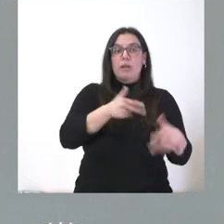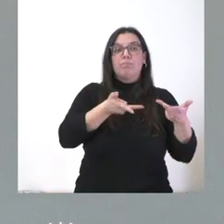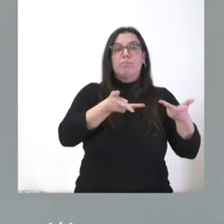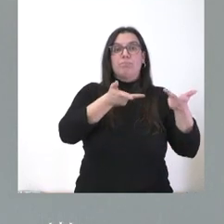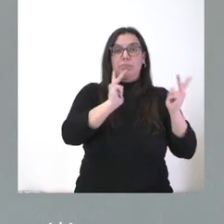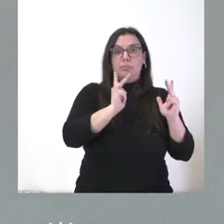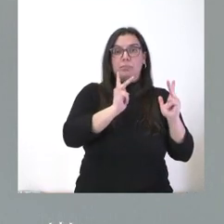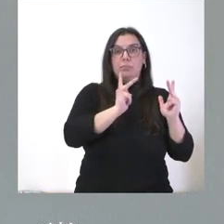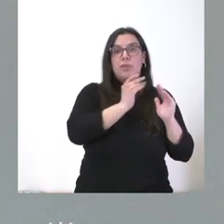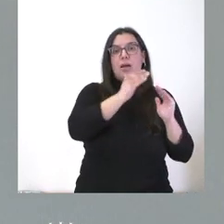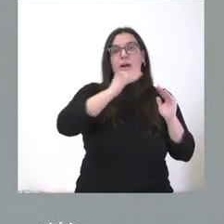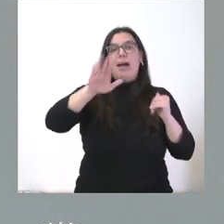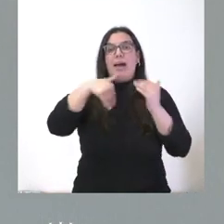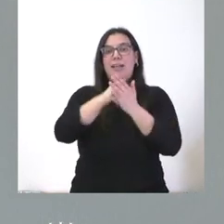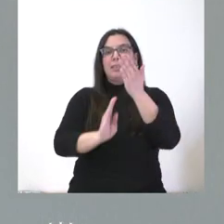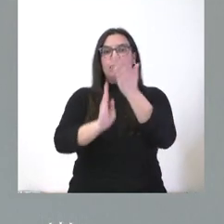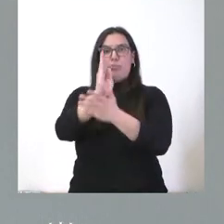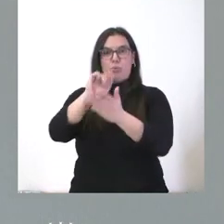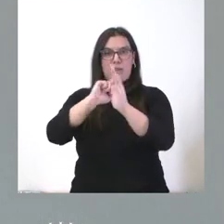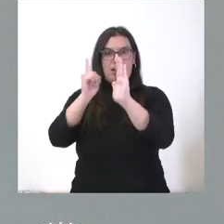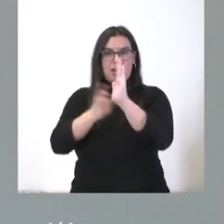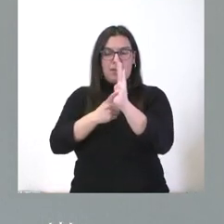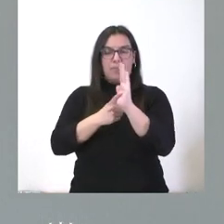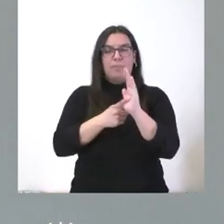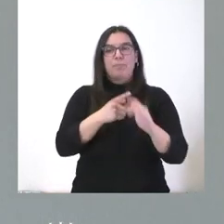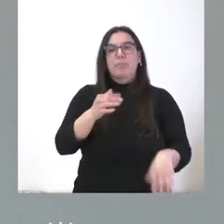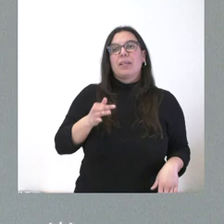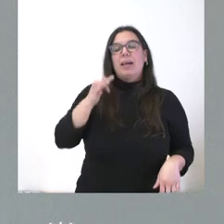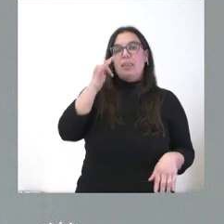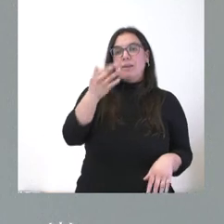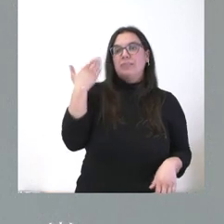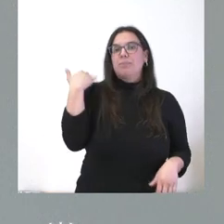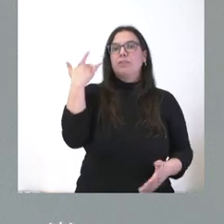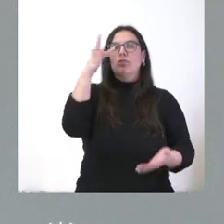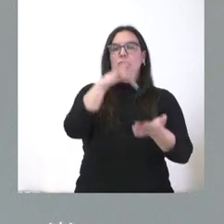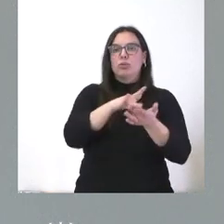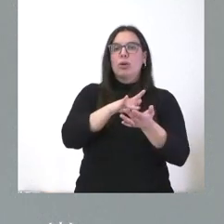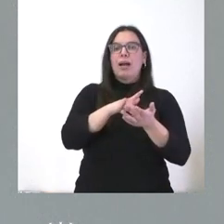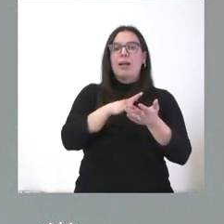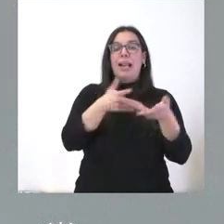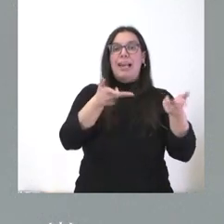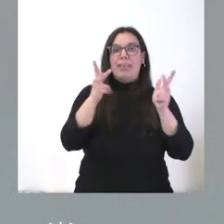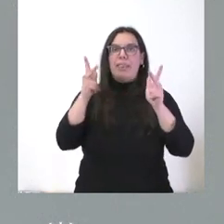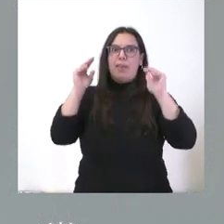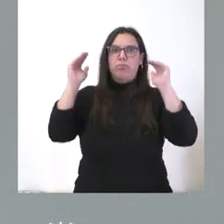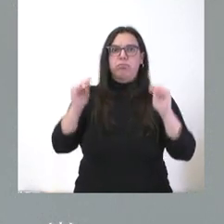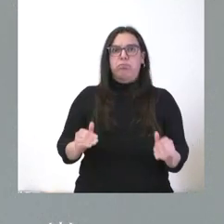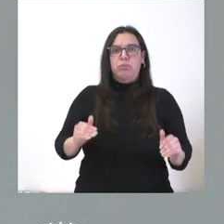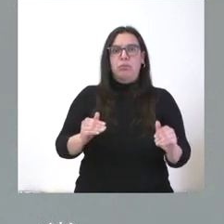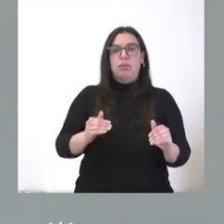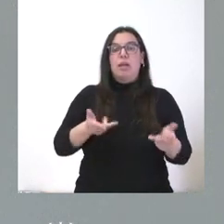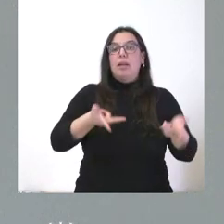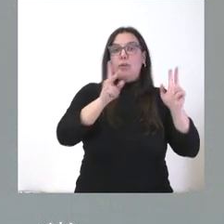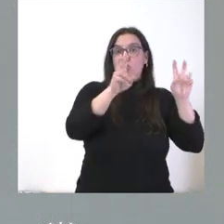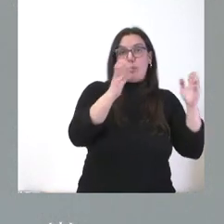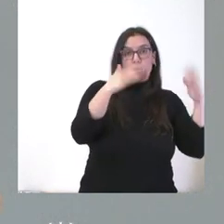duraba el tiempo. En la medida en que, además, ha habido una bajada del número de licencias entre que no ha habido nuevas autorizaciones